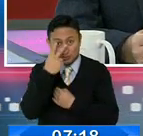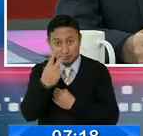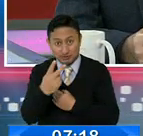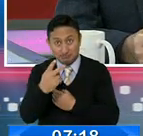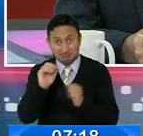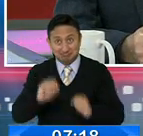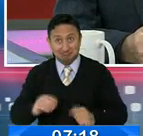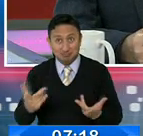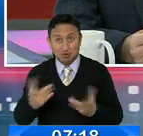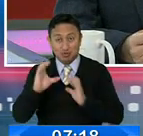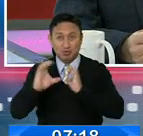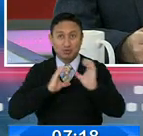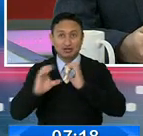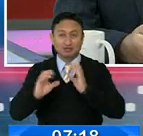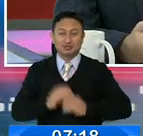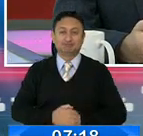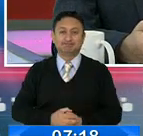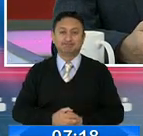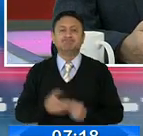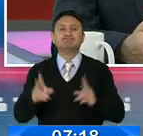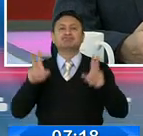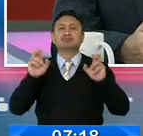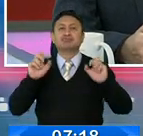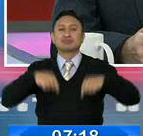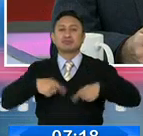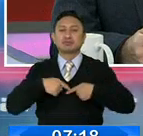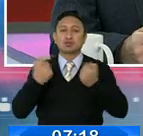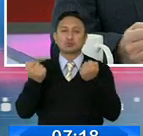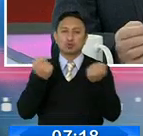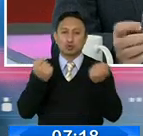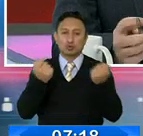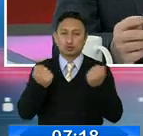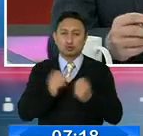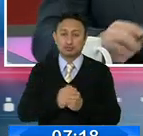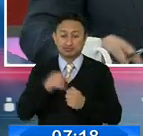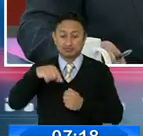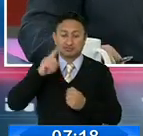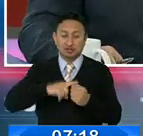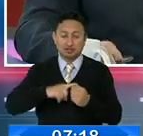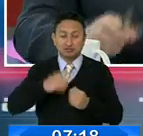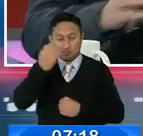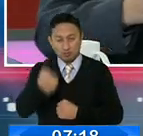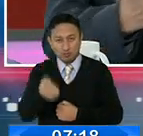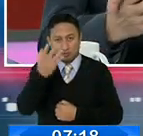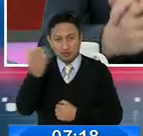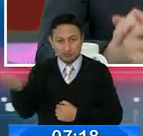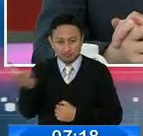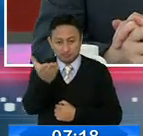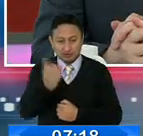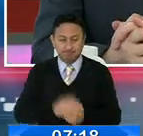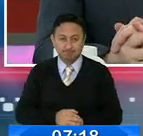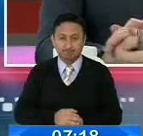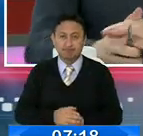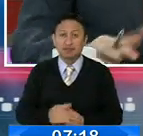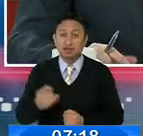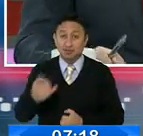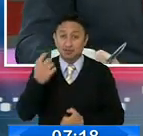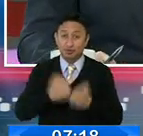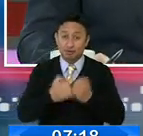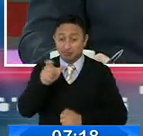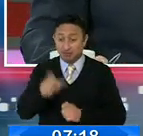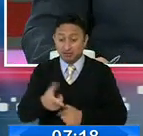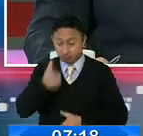y bueno, conversemos un poco de los controles que tiene en la ciudad. Buenos días, abogada. Problemas delivadores que tenemos,